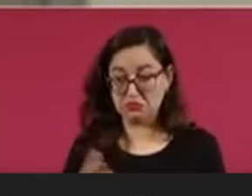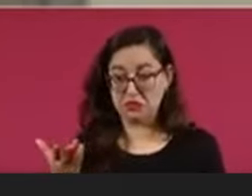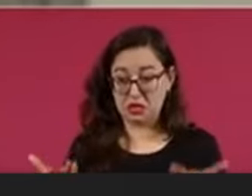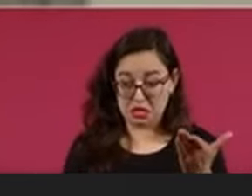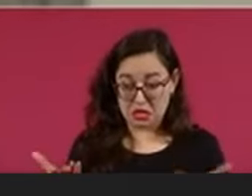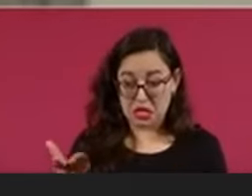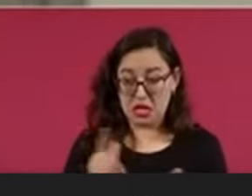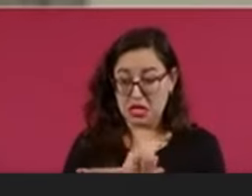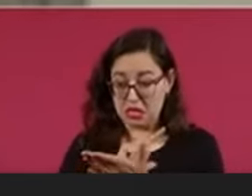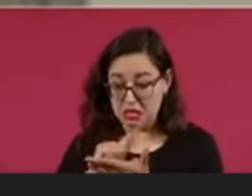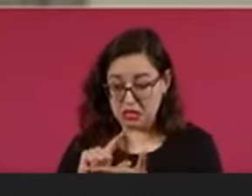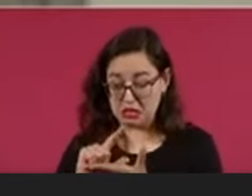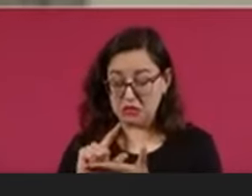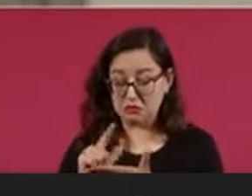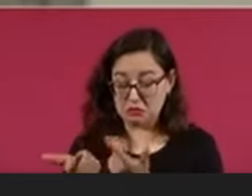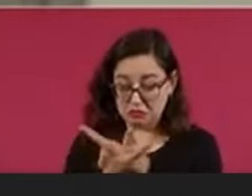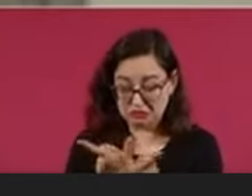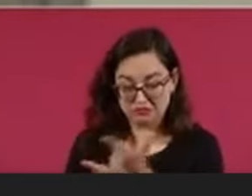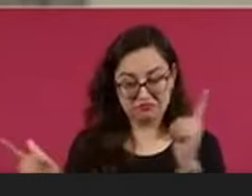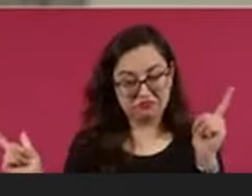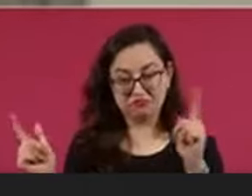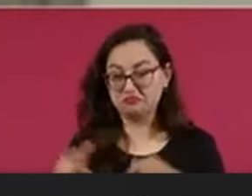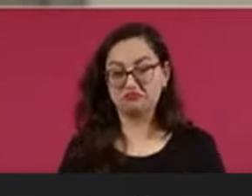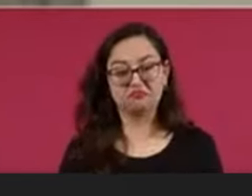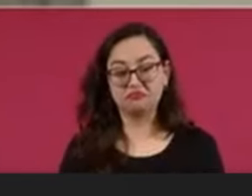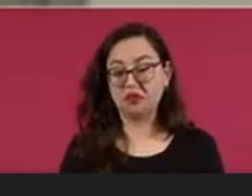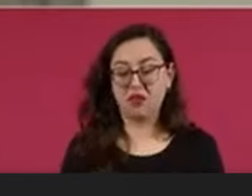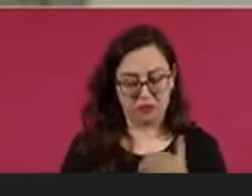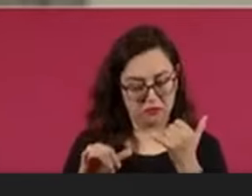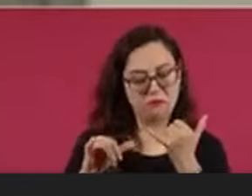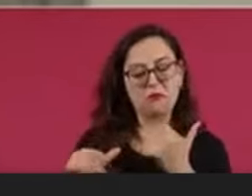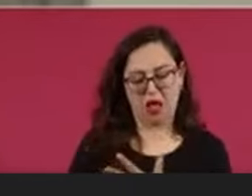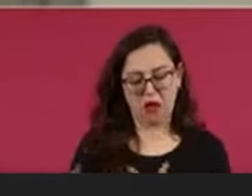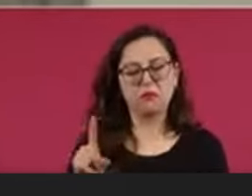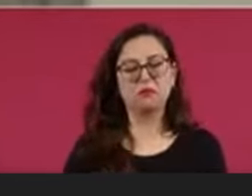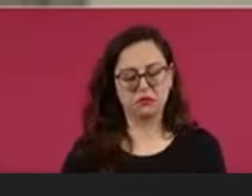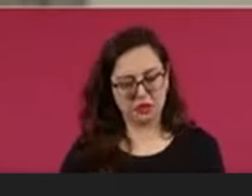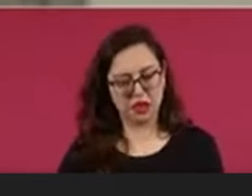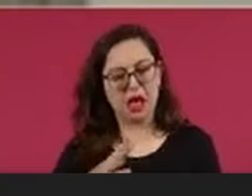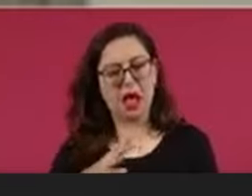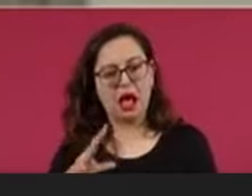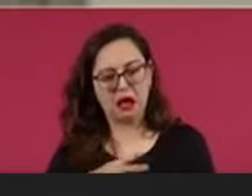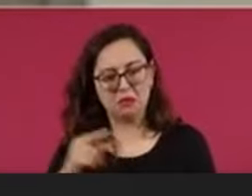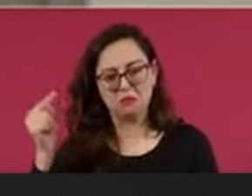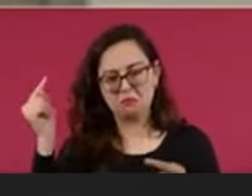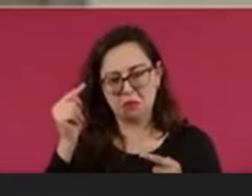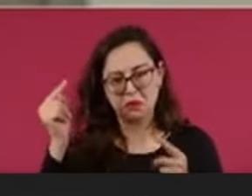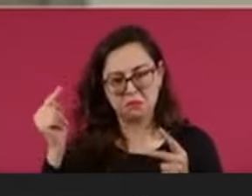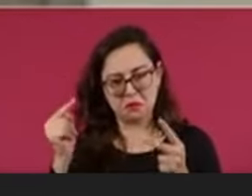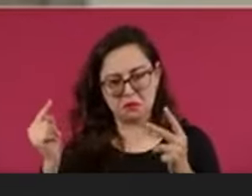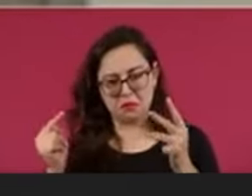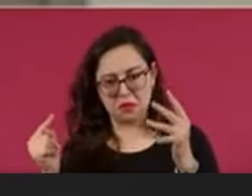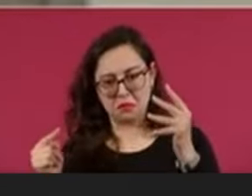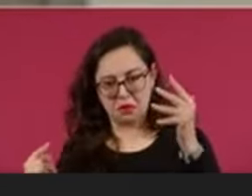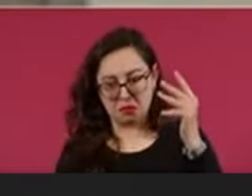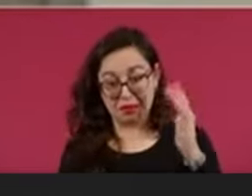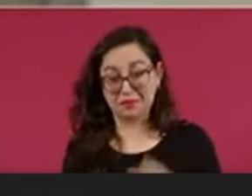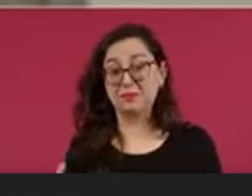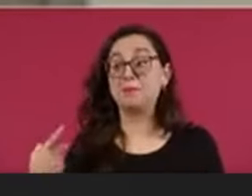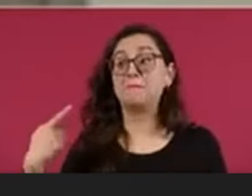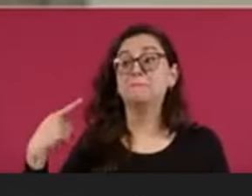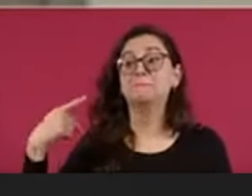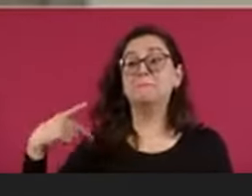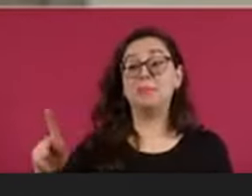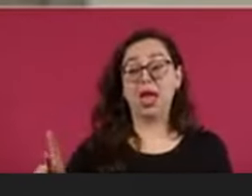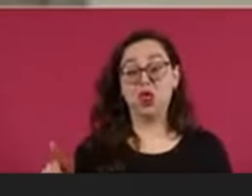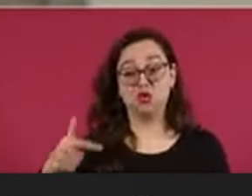limpias y libres. No obstante, por mi responsabilidad como dirigente de